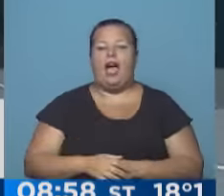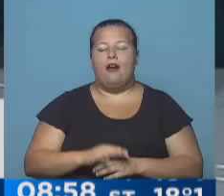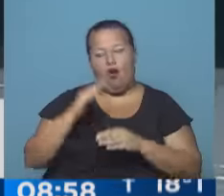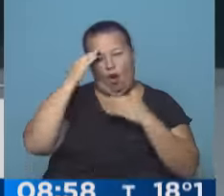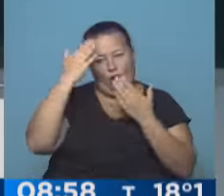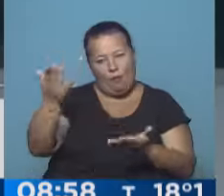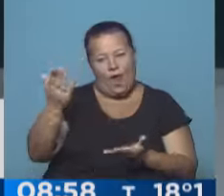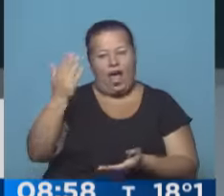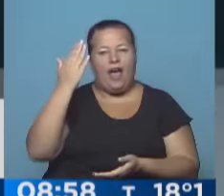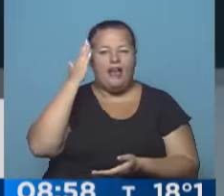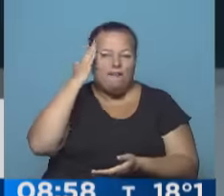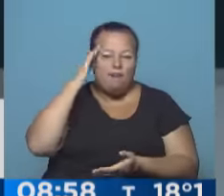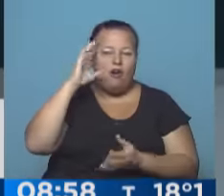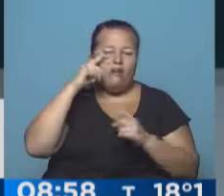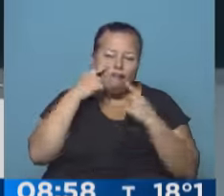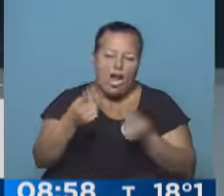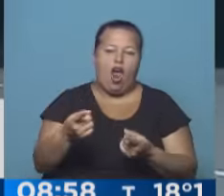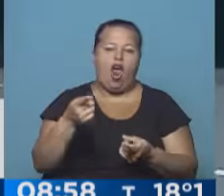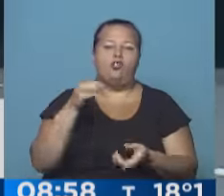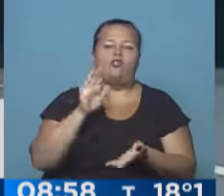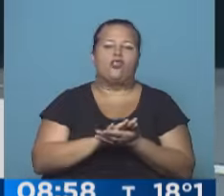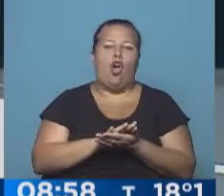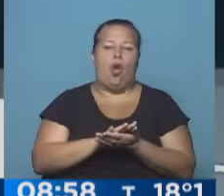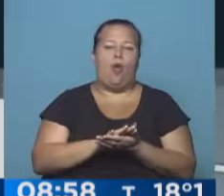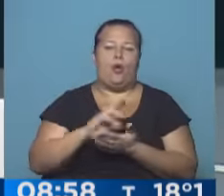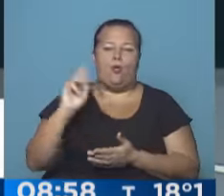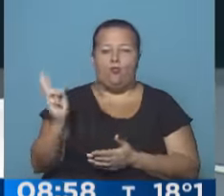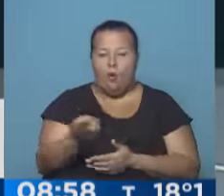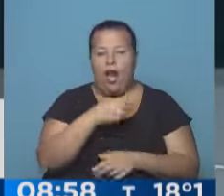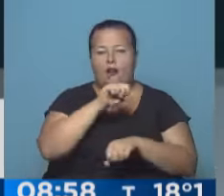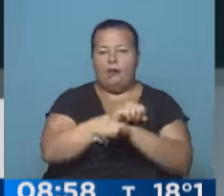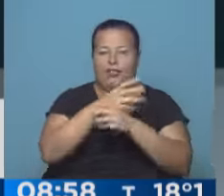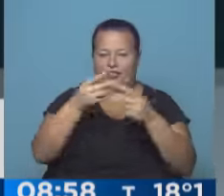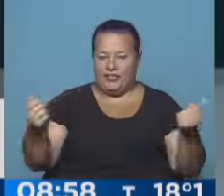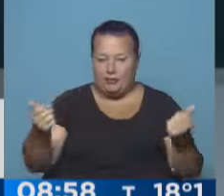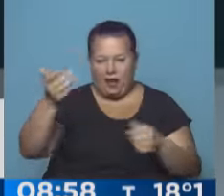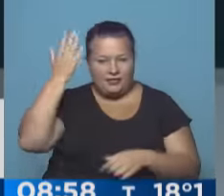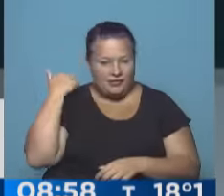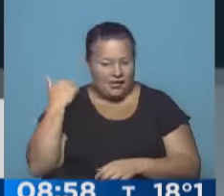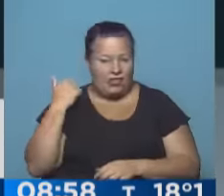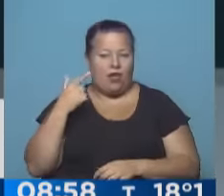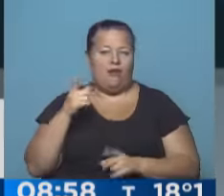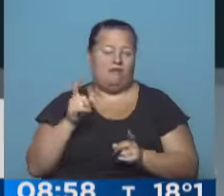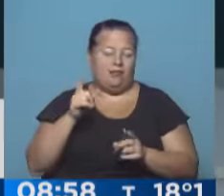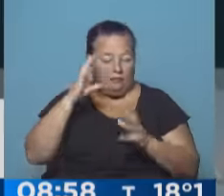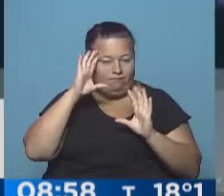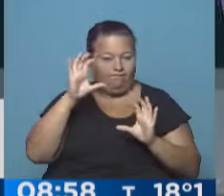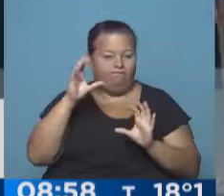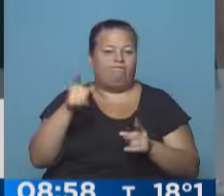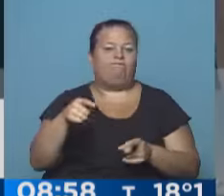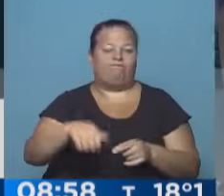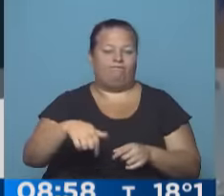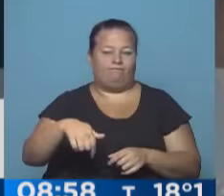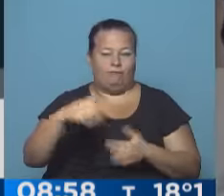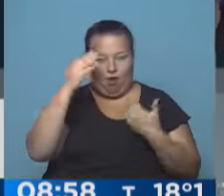memoria, en homenaje y en reconocimiento a los detenidos desaparecidos, en los cuales se recuerda en